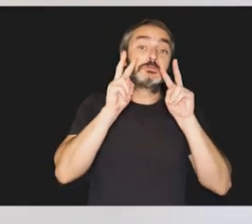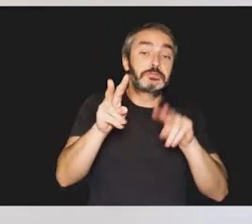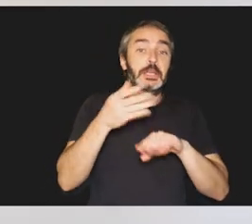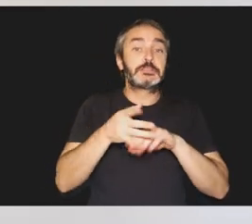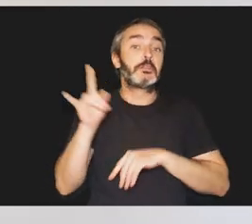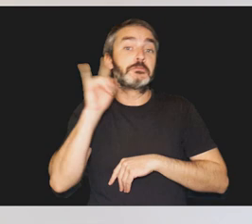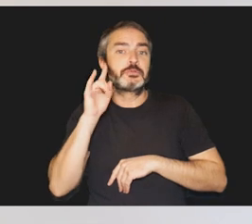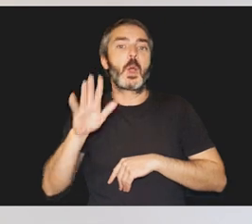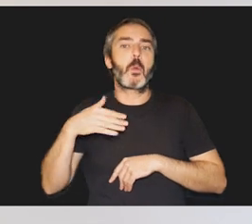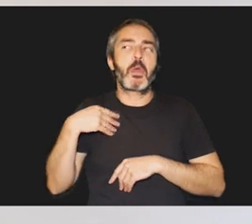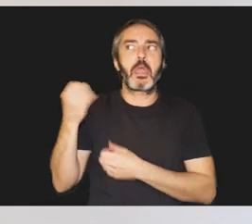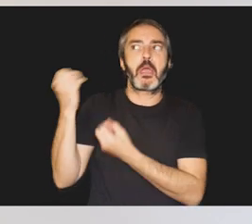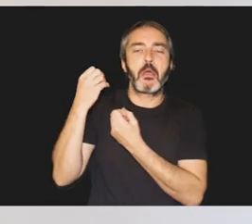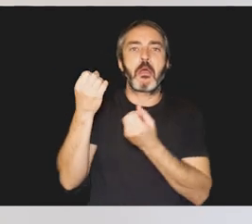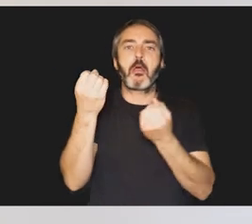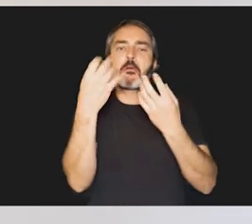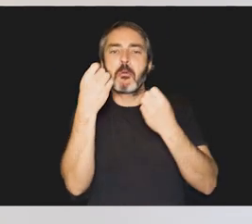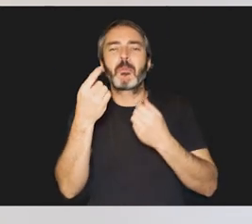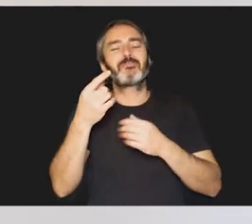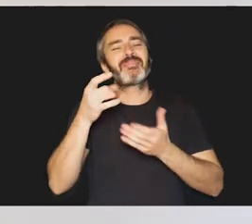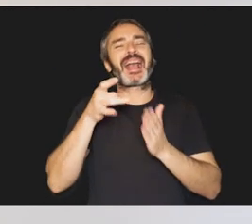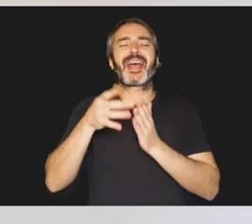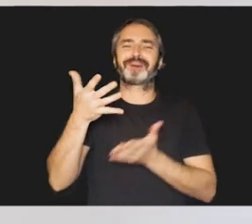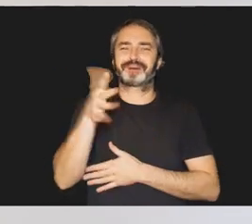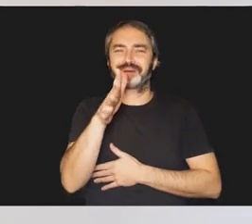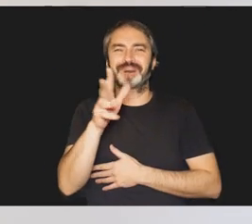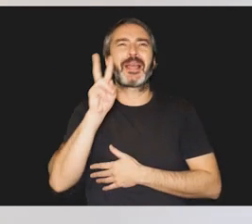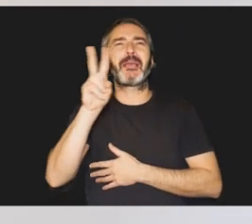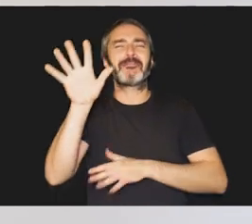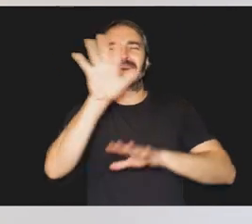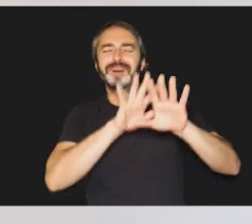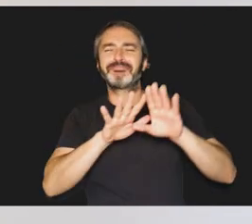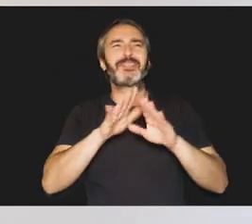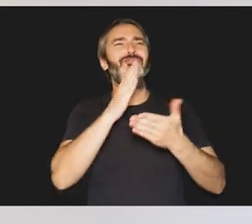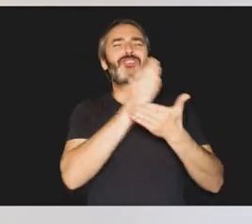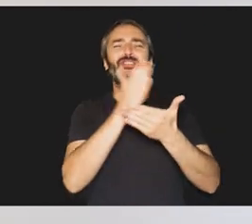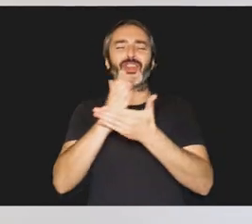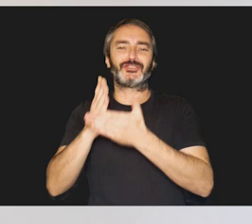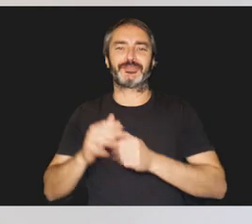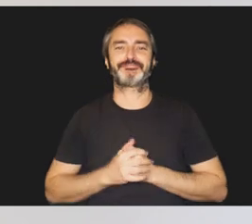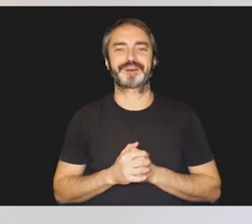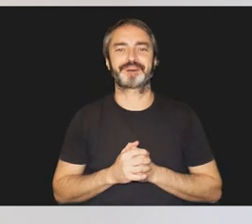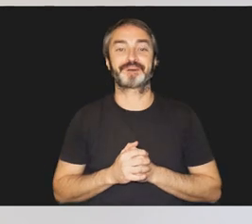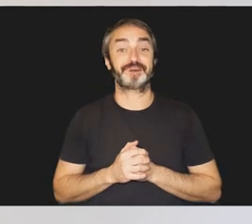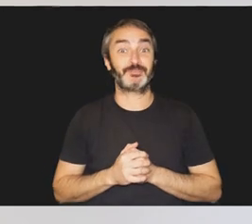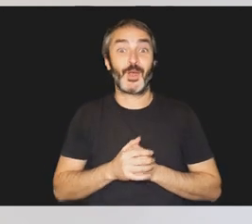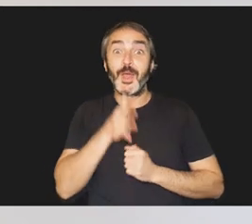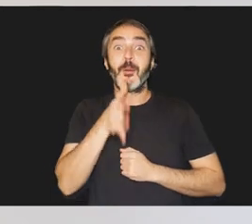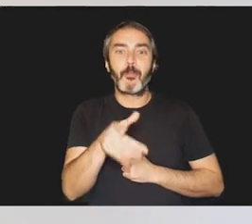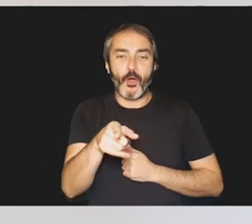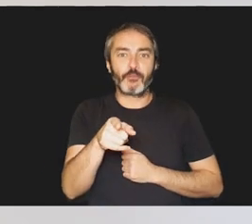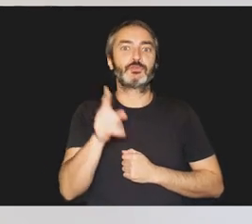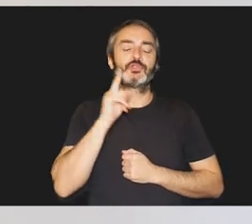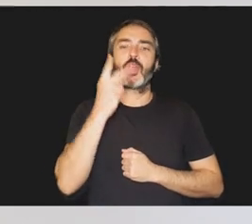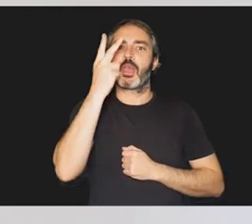audición, las entradas pueden ser de baja calidad, con sonidos molestos, visiones borrosas o parciales. Por esta razón,